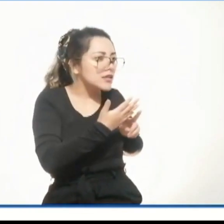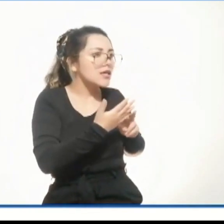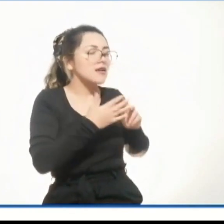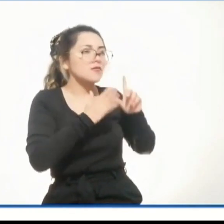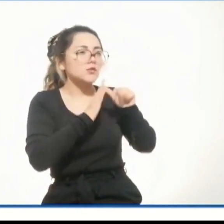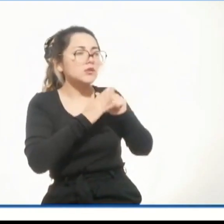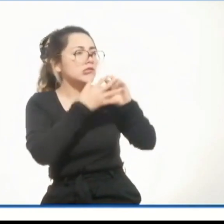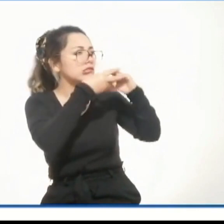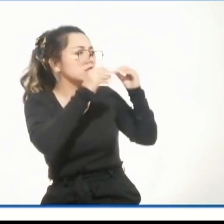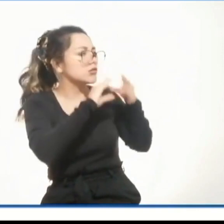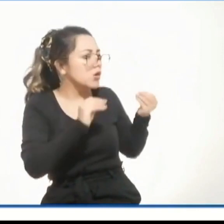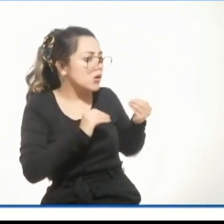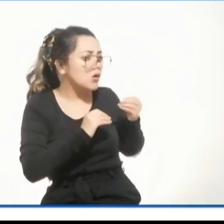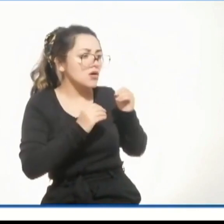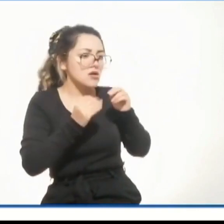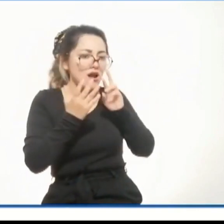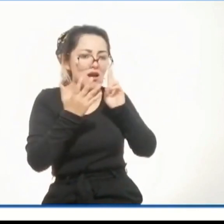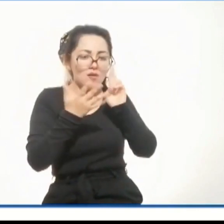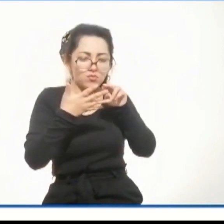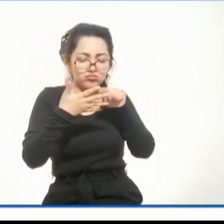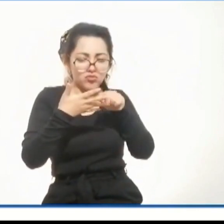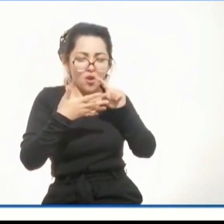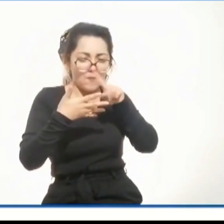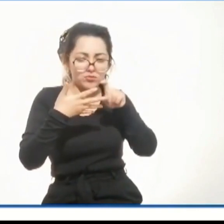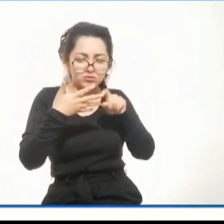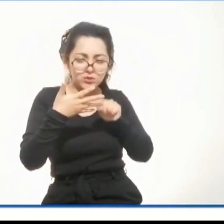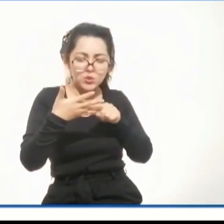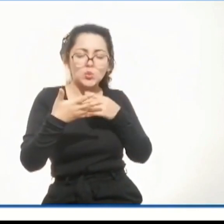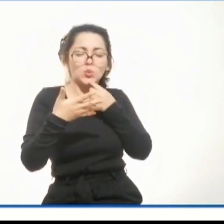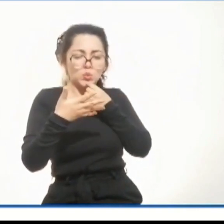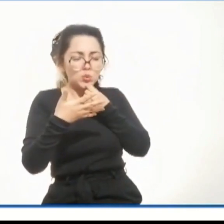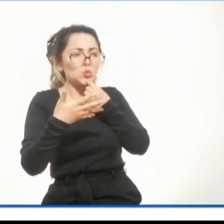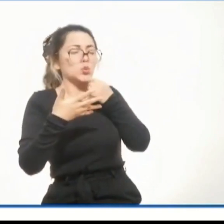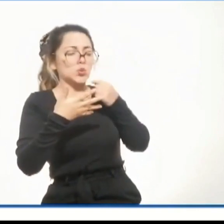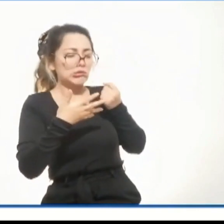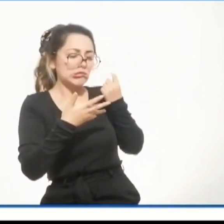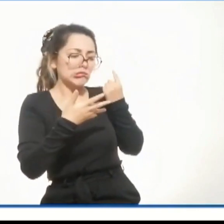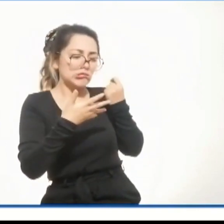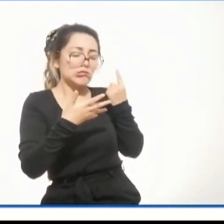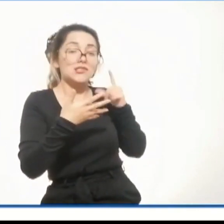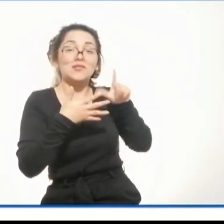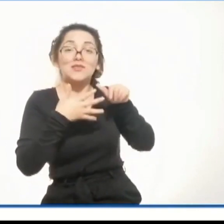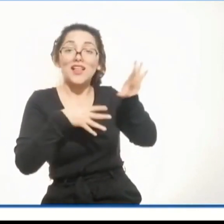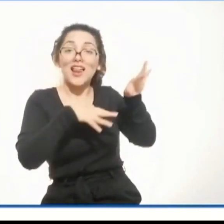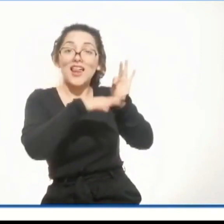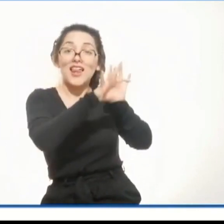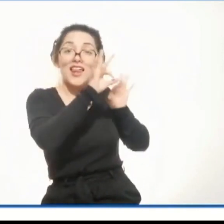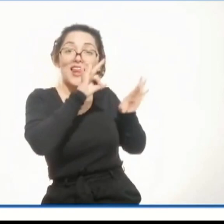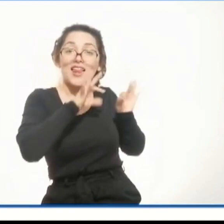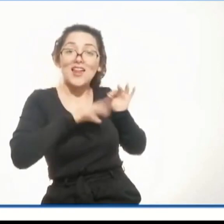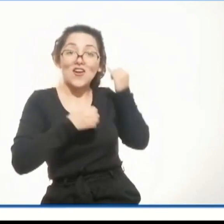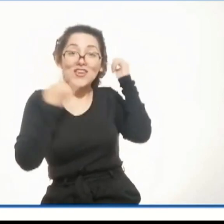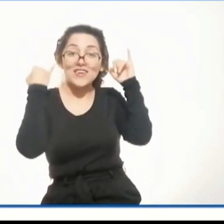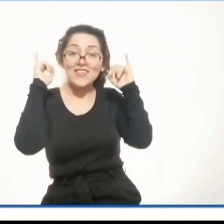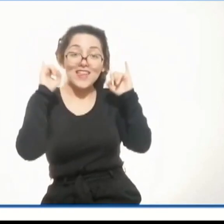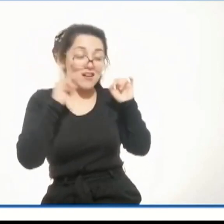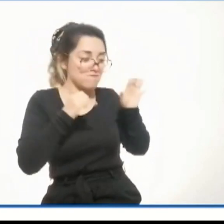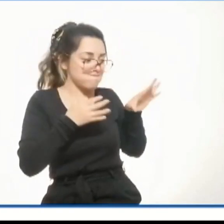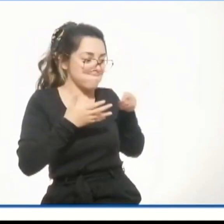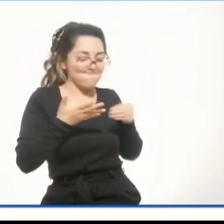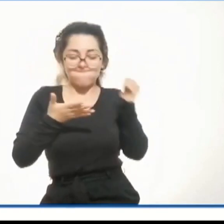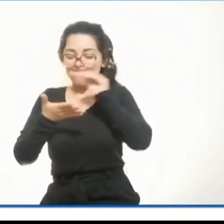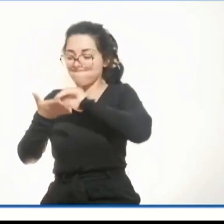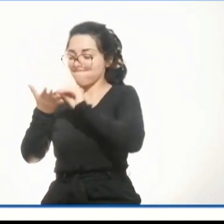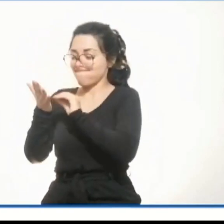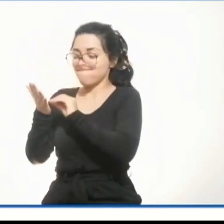respuestas a las preguntas. Selecciona las ideas que te permitan explicar lo que quieres